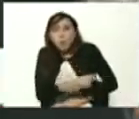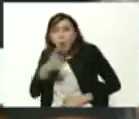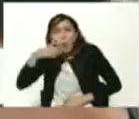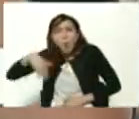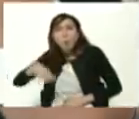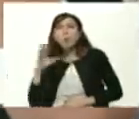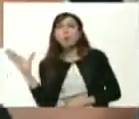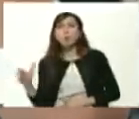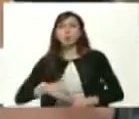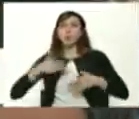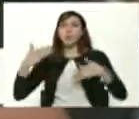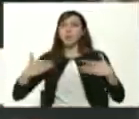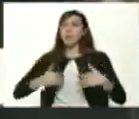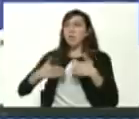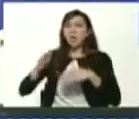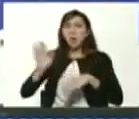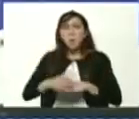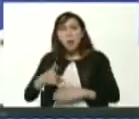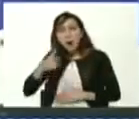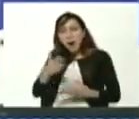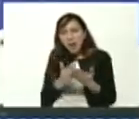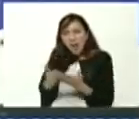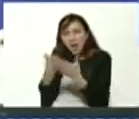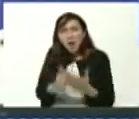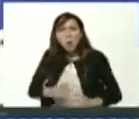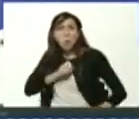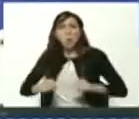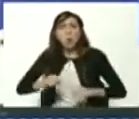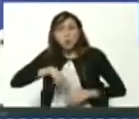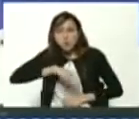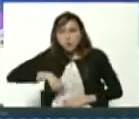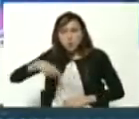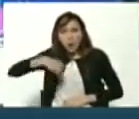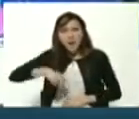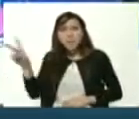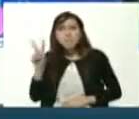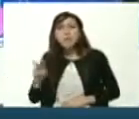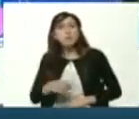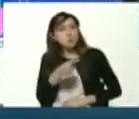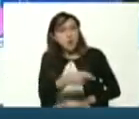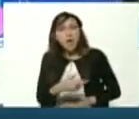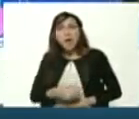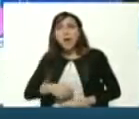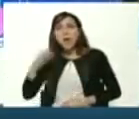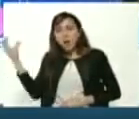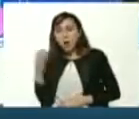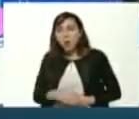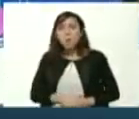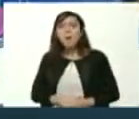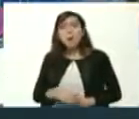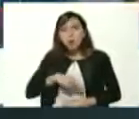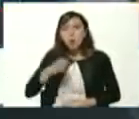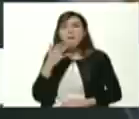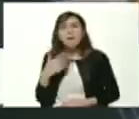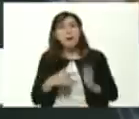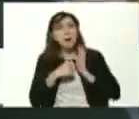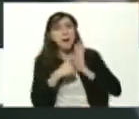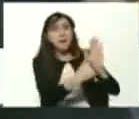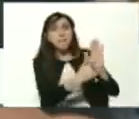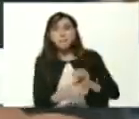colombiano con la fuerza de estudiantiles colombianas porque acá en Venezuela para ello nosotros somos un ejemplo presidente